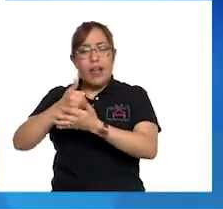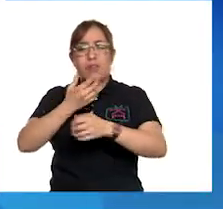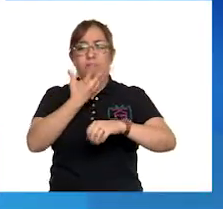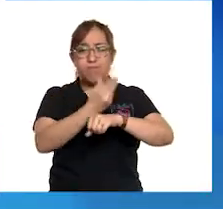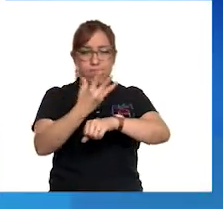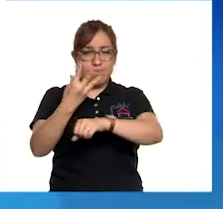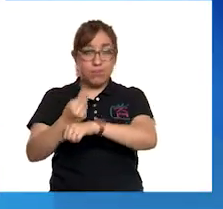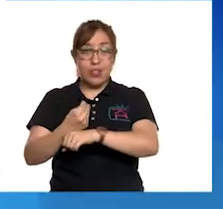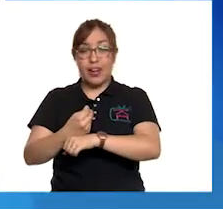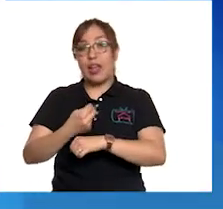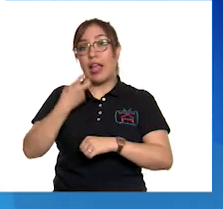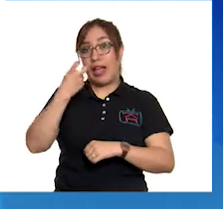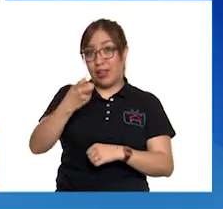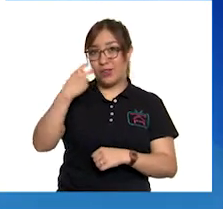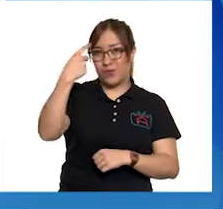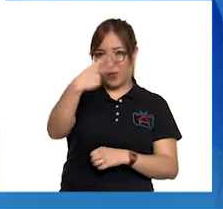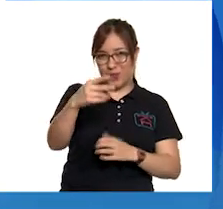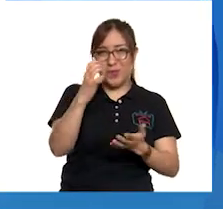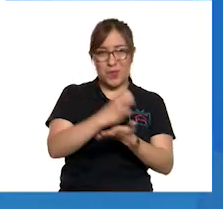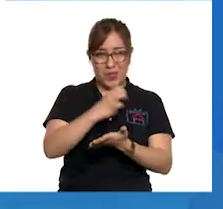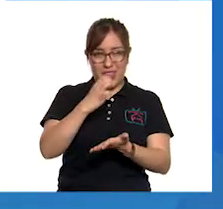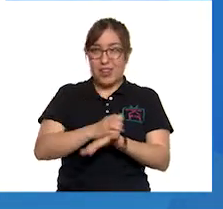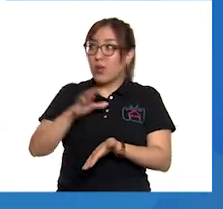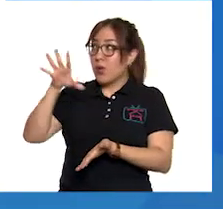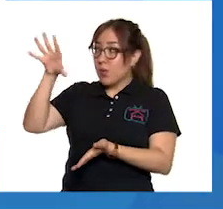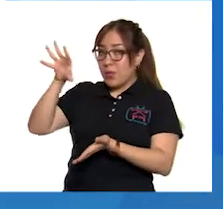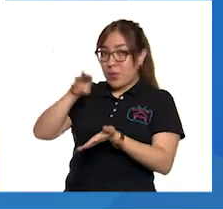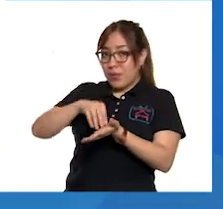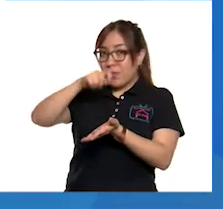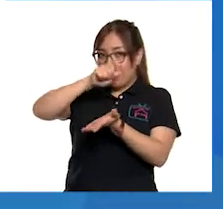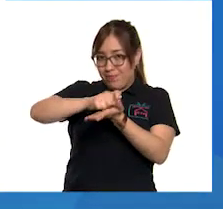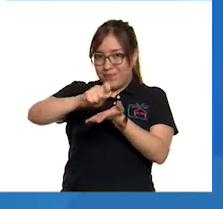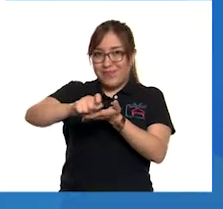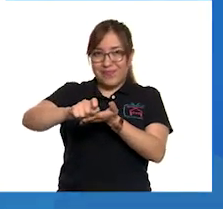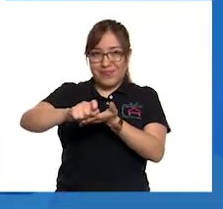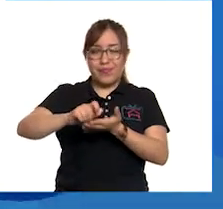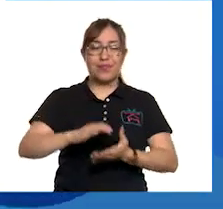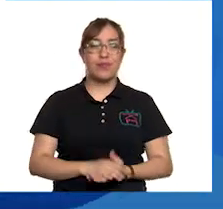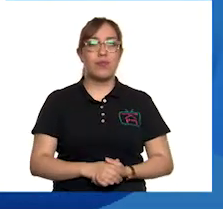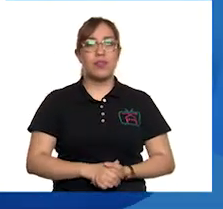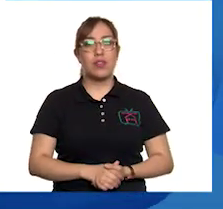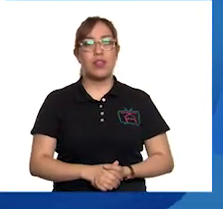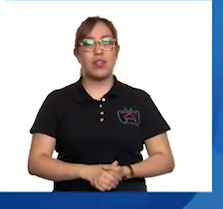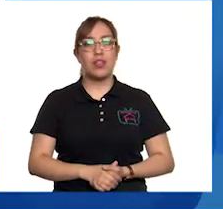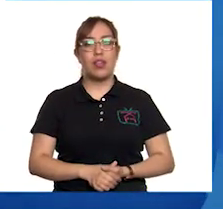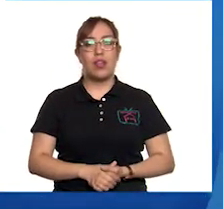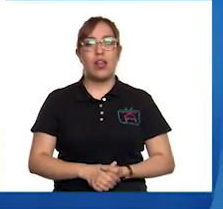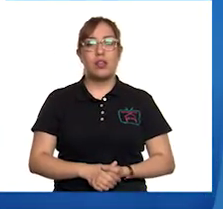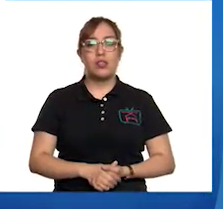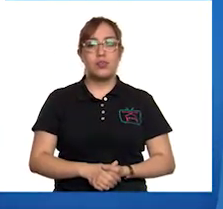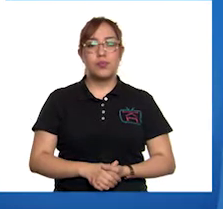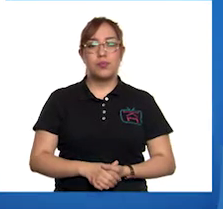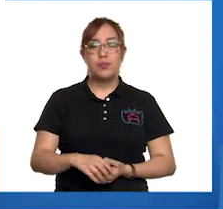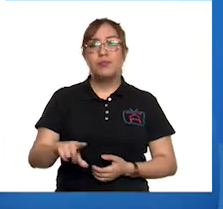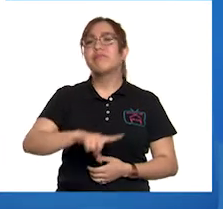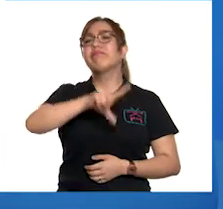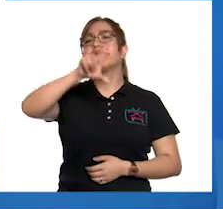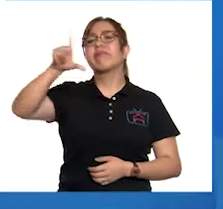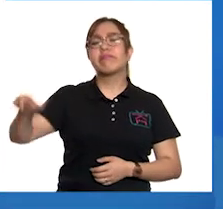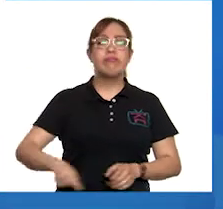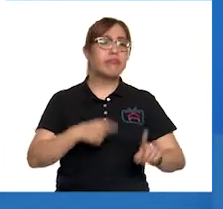anotemos estas ideas en su cuaderno. Y bueno, ya después, ¿qué debería de hacer Valeria?